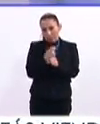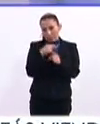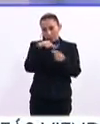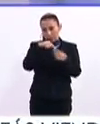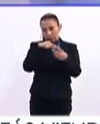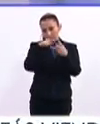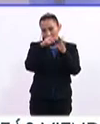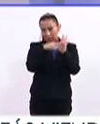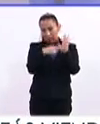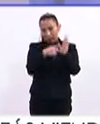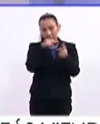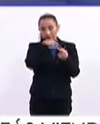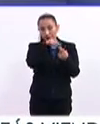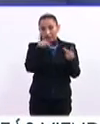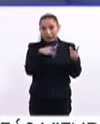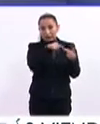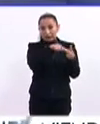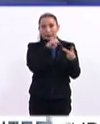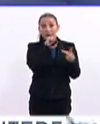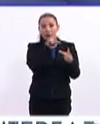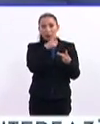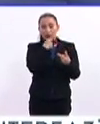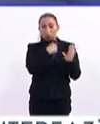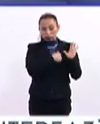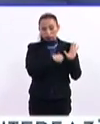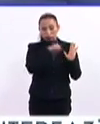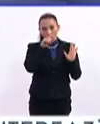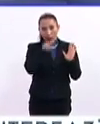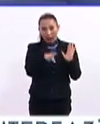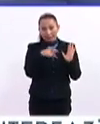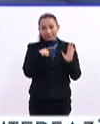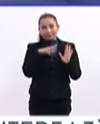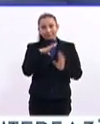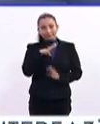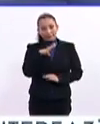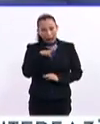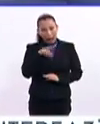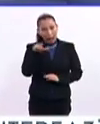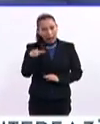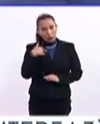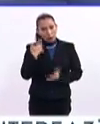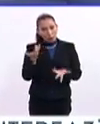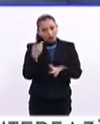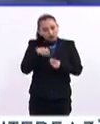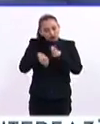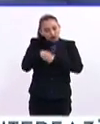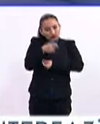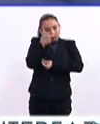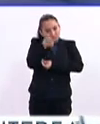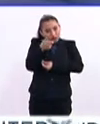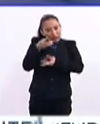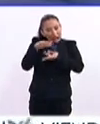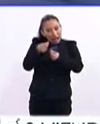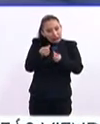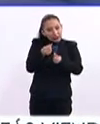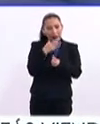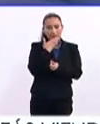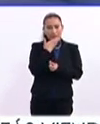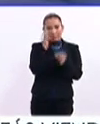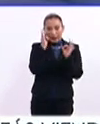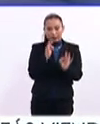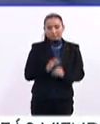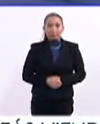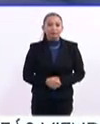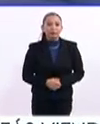plano. Y en segundo lugar, también se comprometieron a solventar los recursos que se gasten más y mejores.